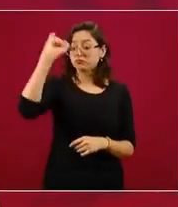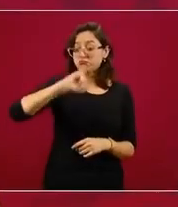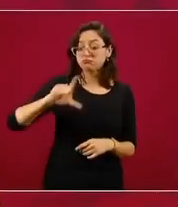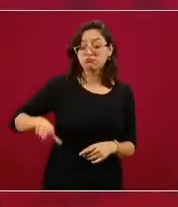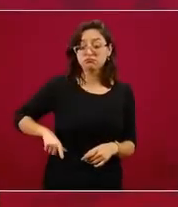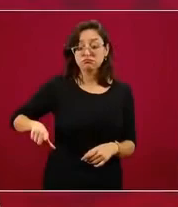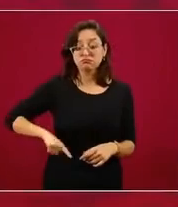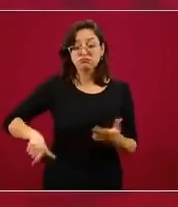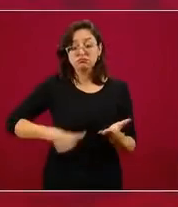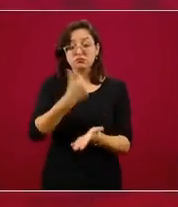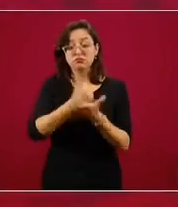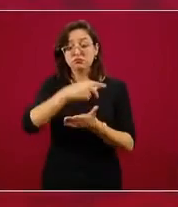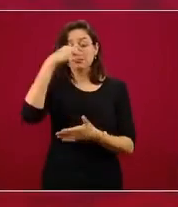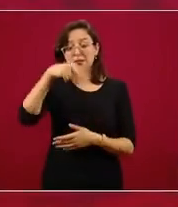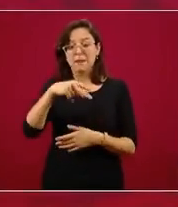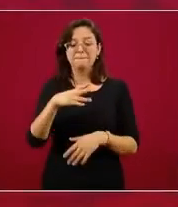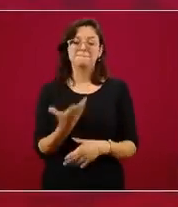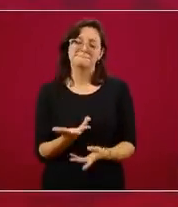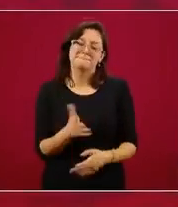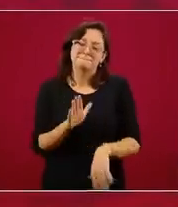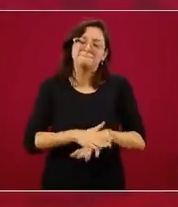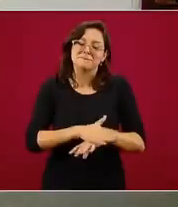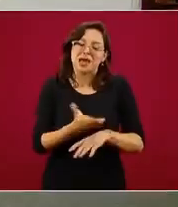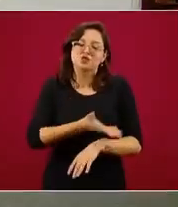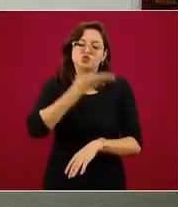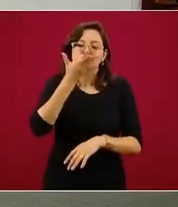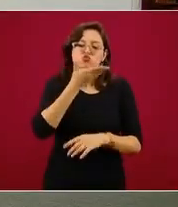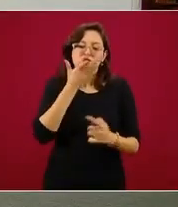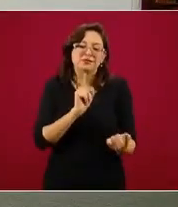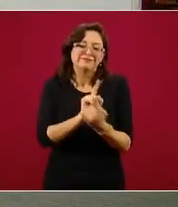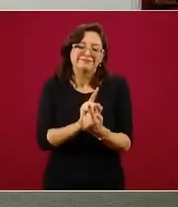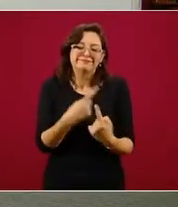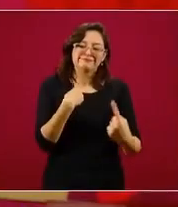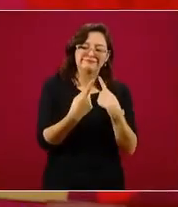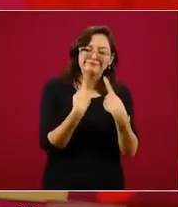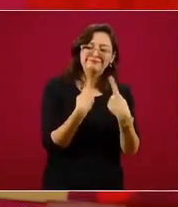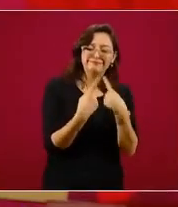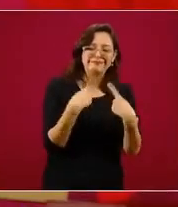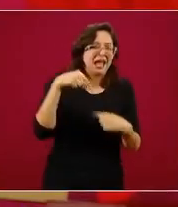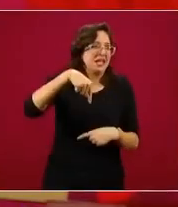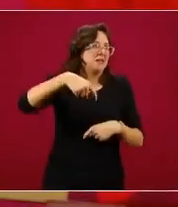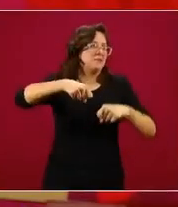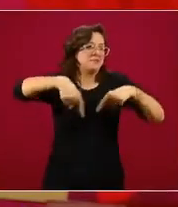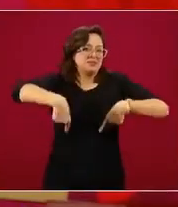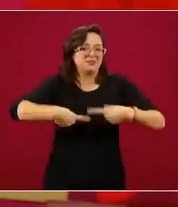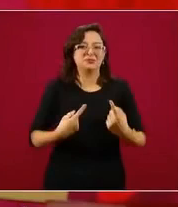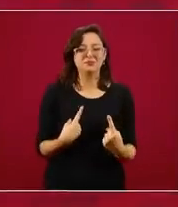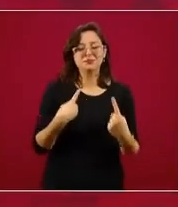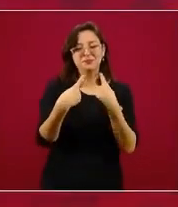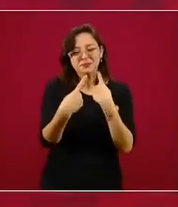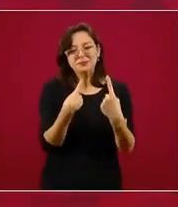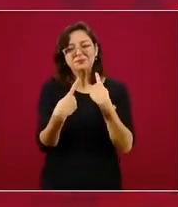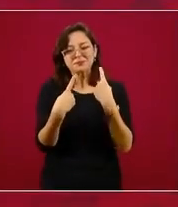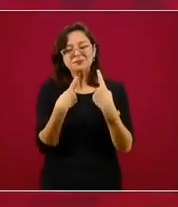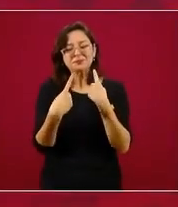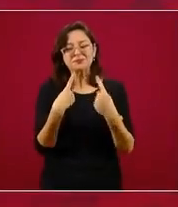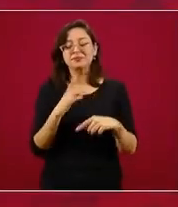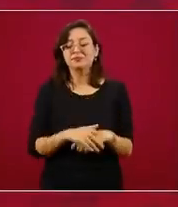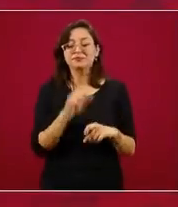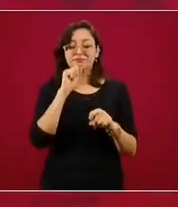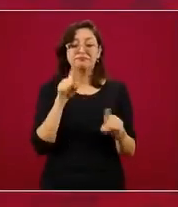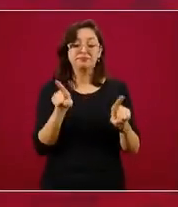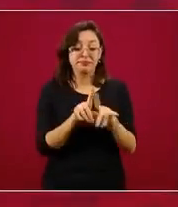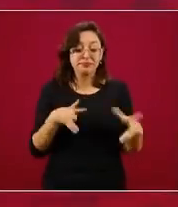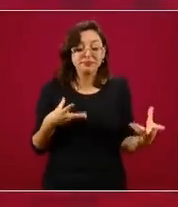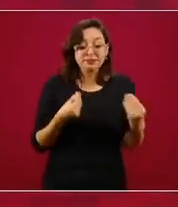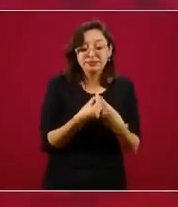tenemos diálogos más frecuentes, está aquí y con frecuencia tenemos también un análisis